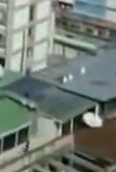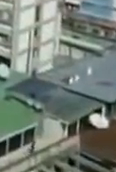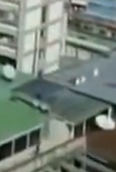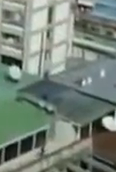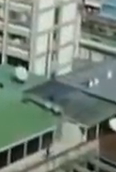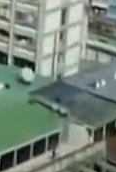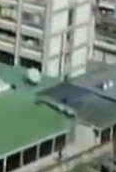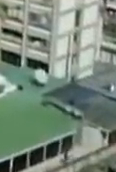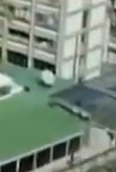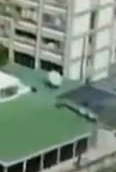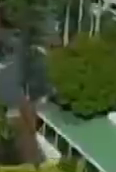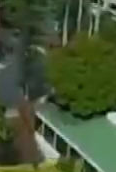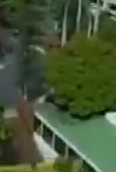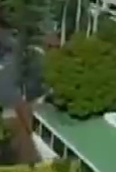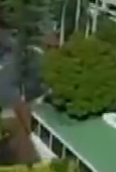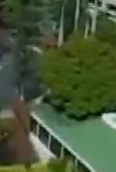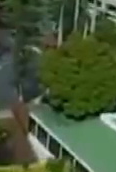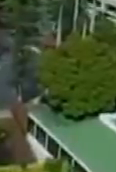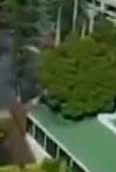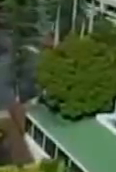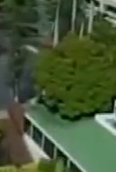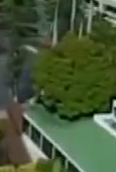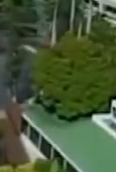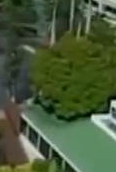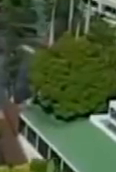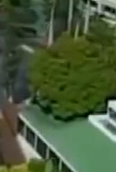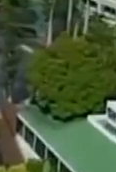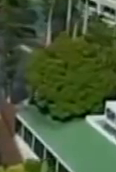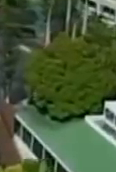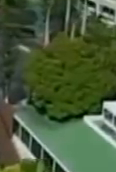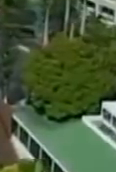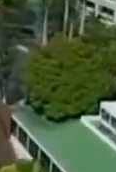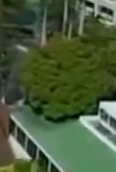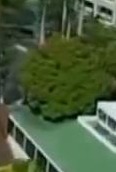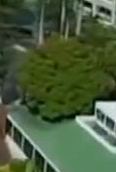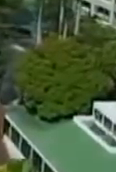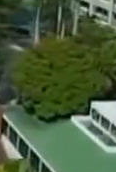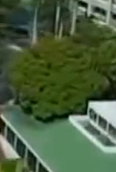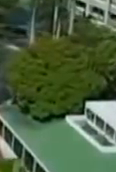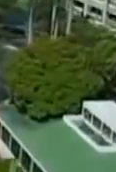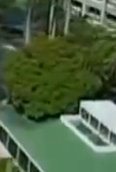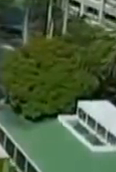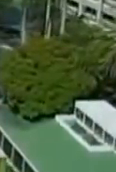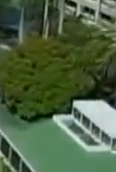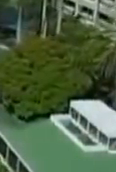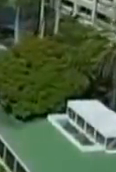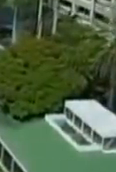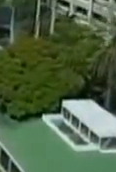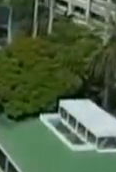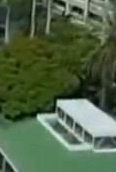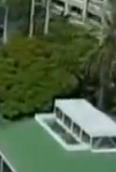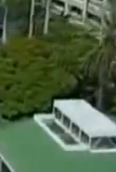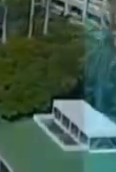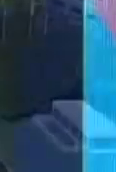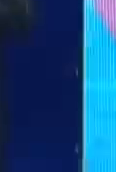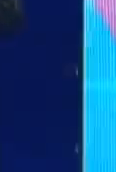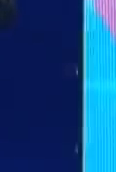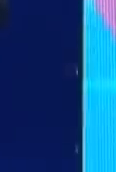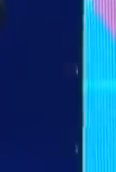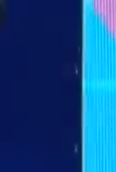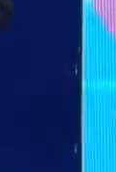La dinamización de la economía como parte de la economía digital 100%. El ciudadano